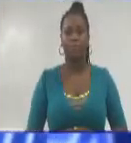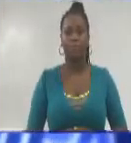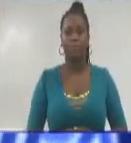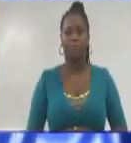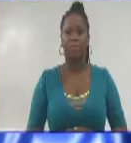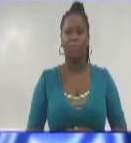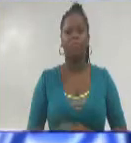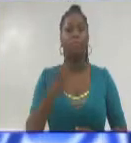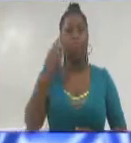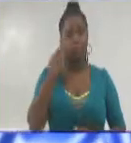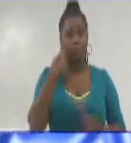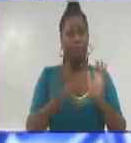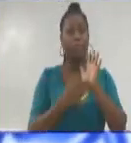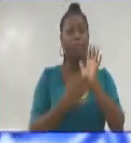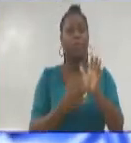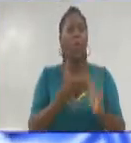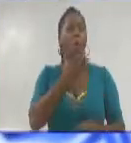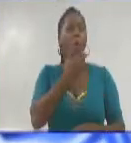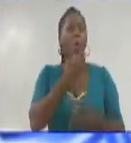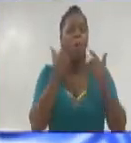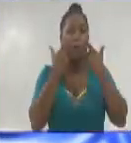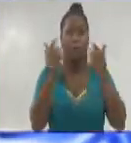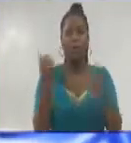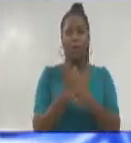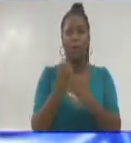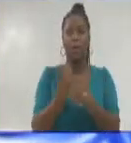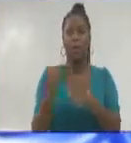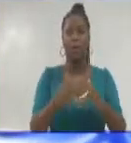Reconocen a jóvenes destacados en la comunidad.